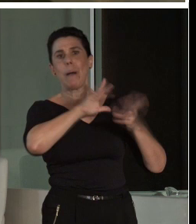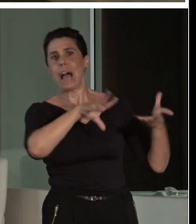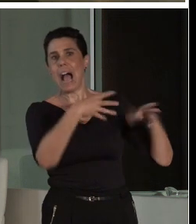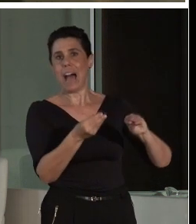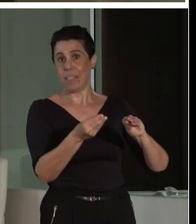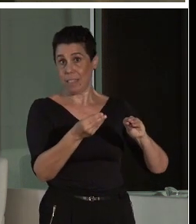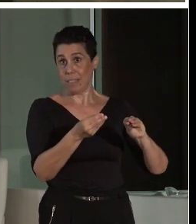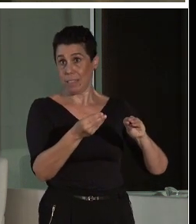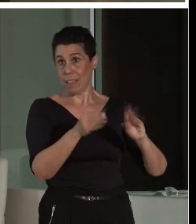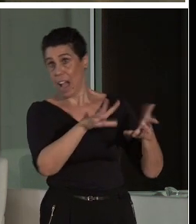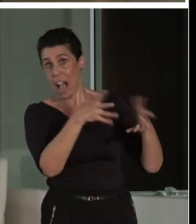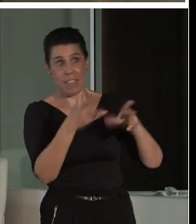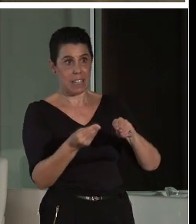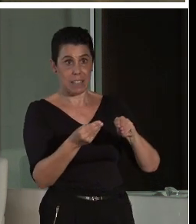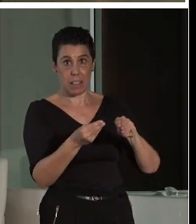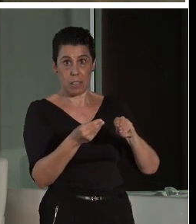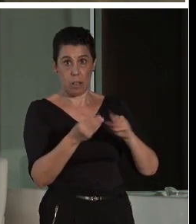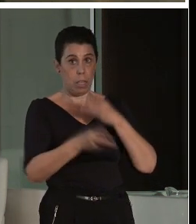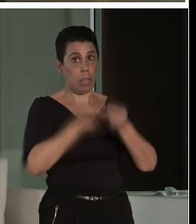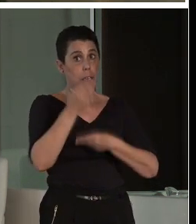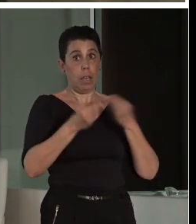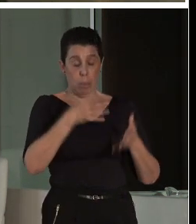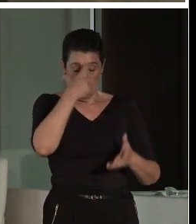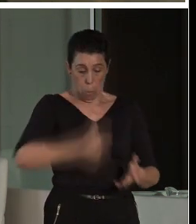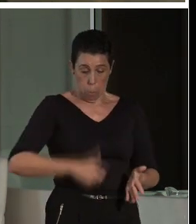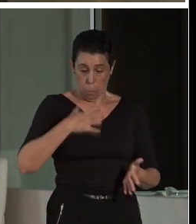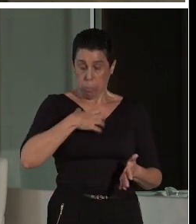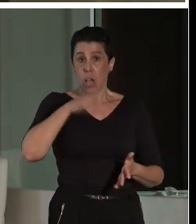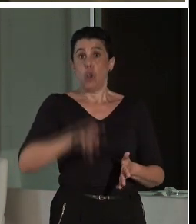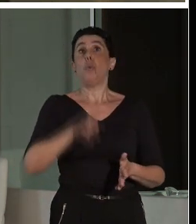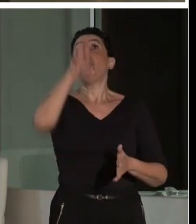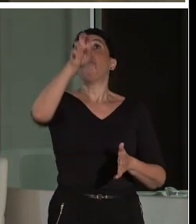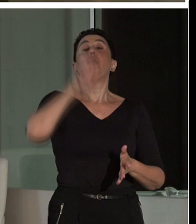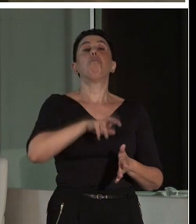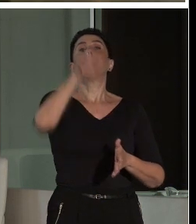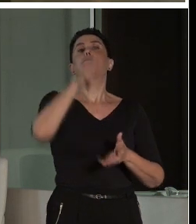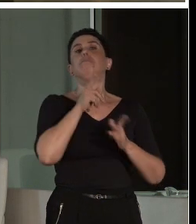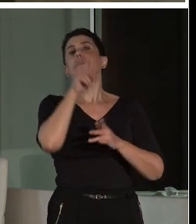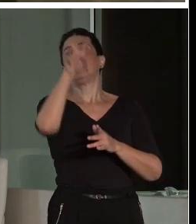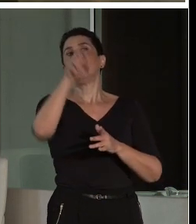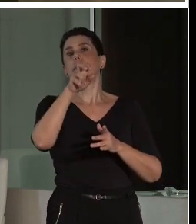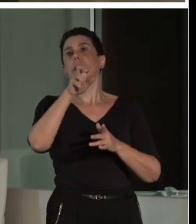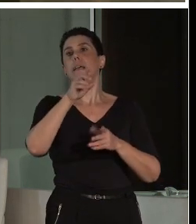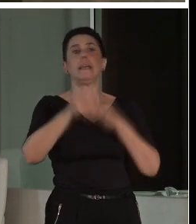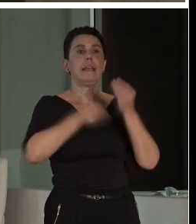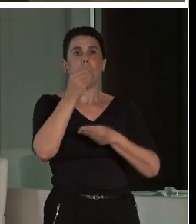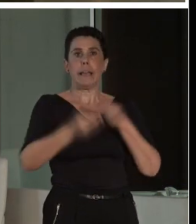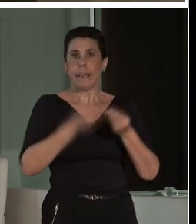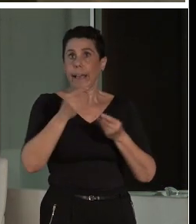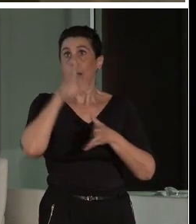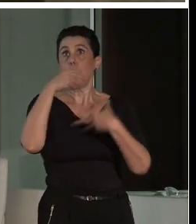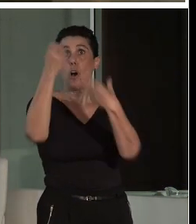se bajará la información, los contenidos que tú puedes obtener en el adarbe, se bajarán.